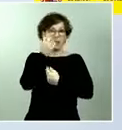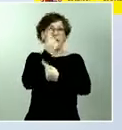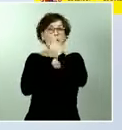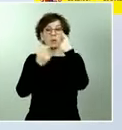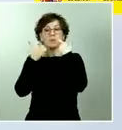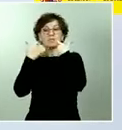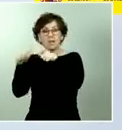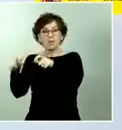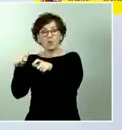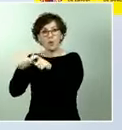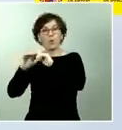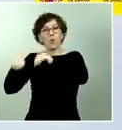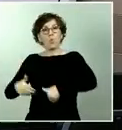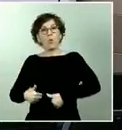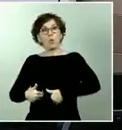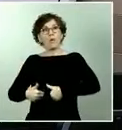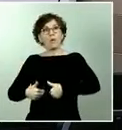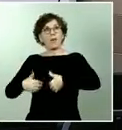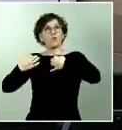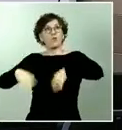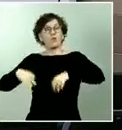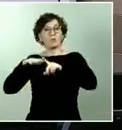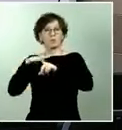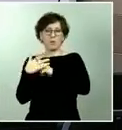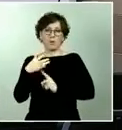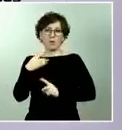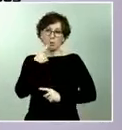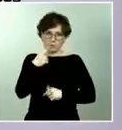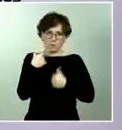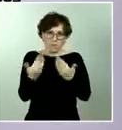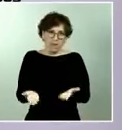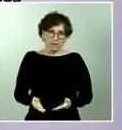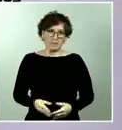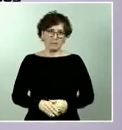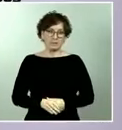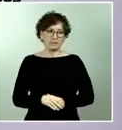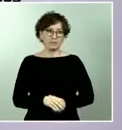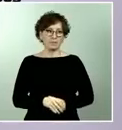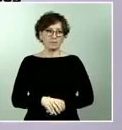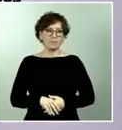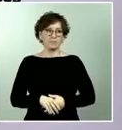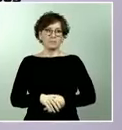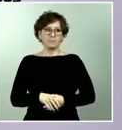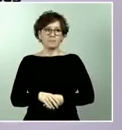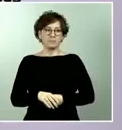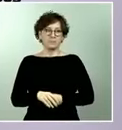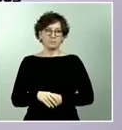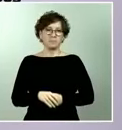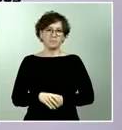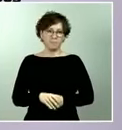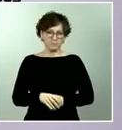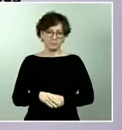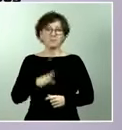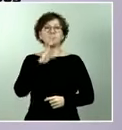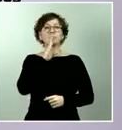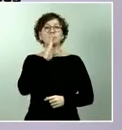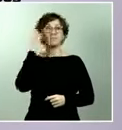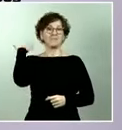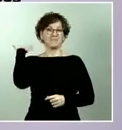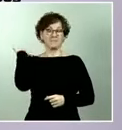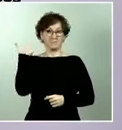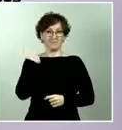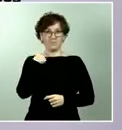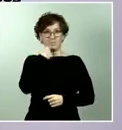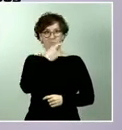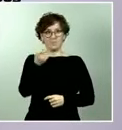que otros si hace mis preguntas he dicho antes la operación Balmis cerca de 100.000 hombres y